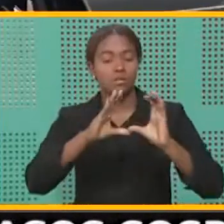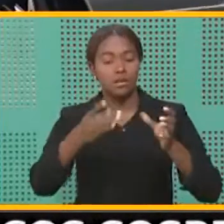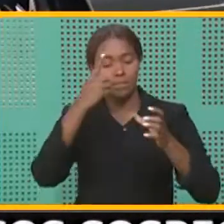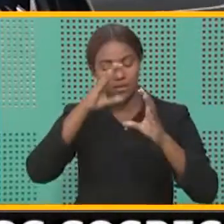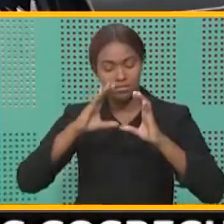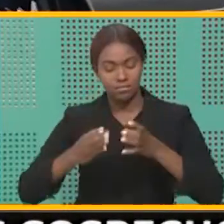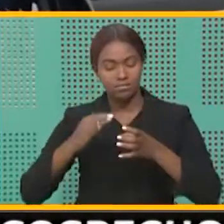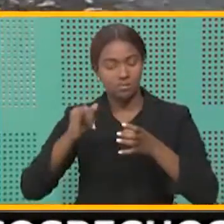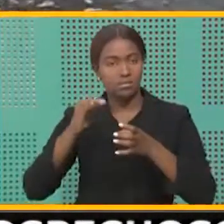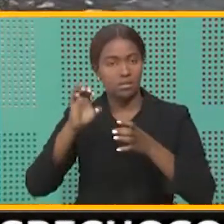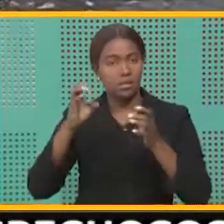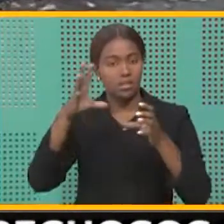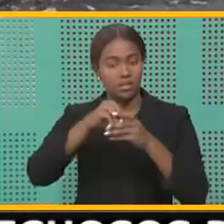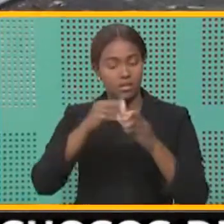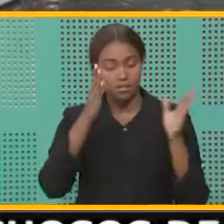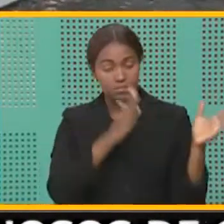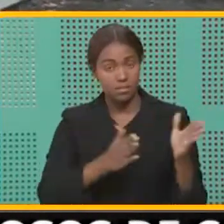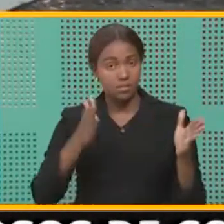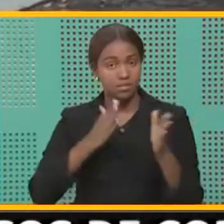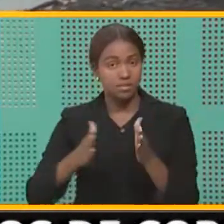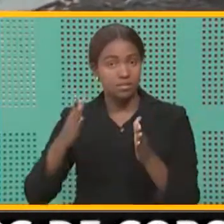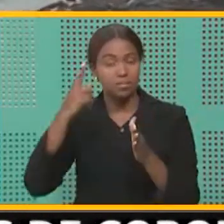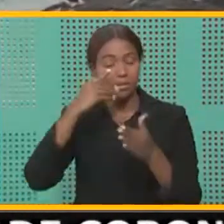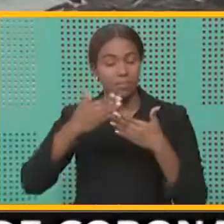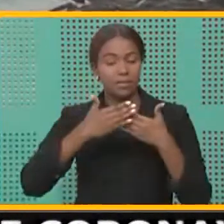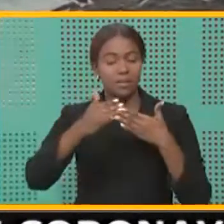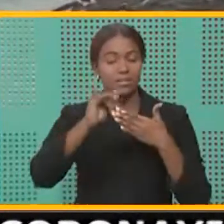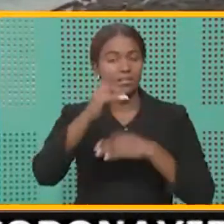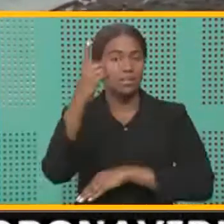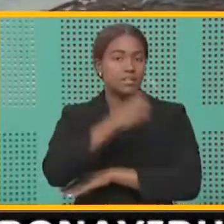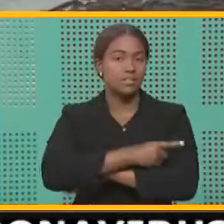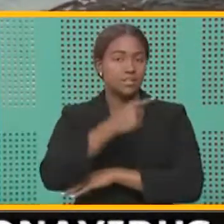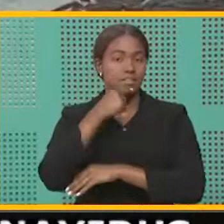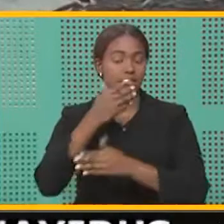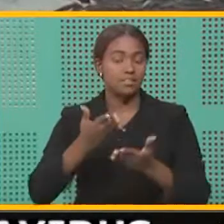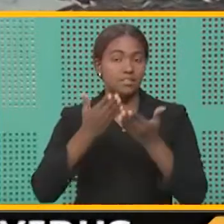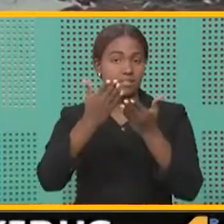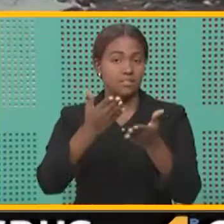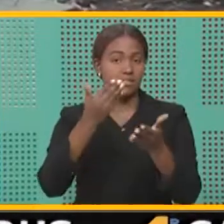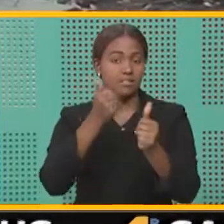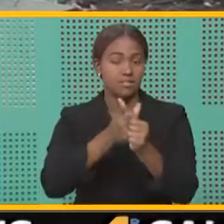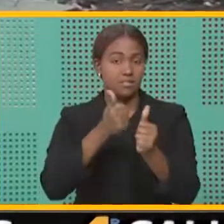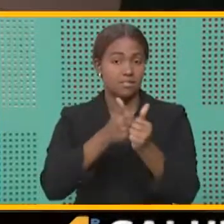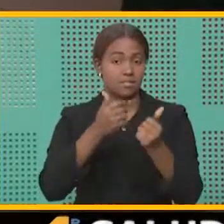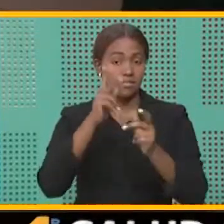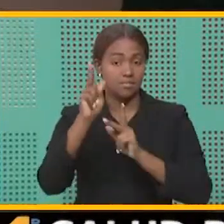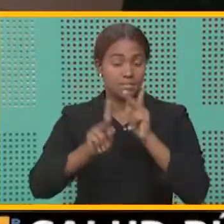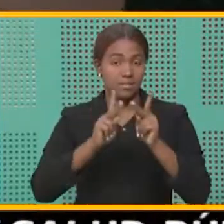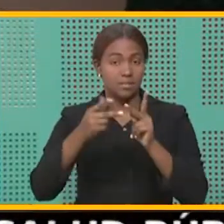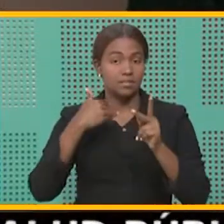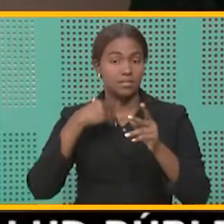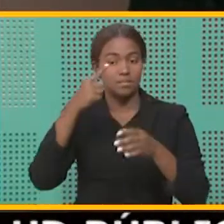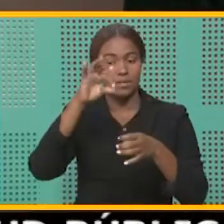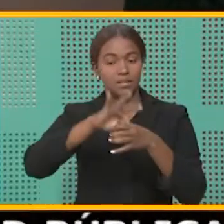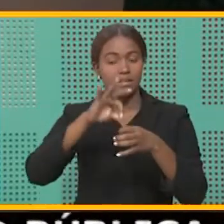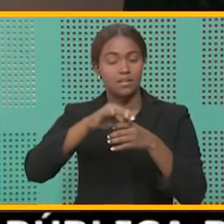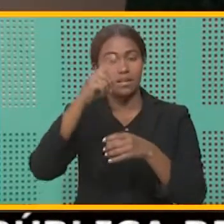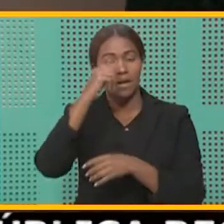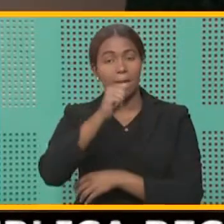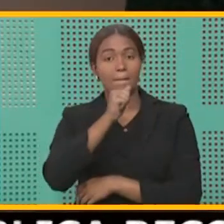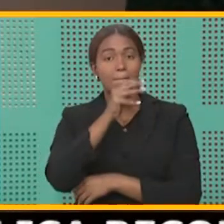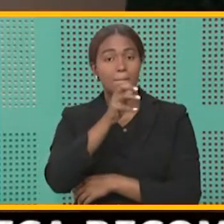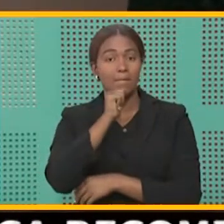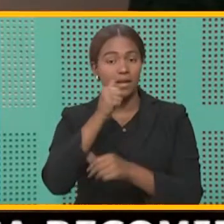Electoral en todo el proceso. A partir de estos días se han incrementado hasta 36 personas en las elecciones de mayo o